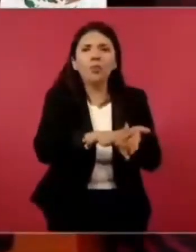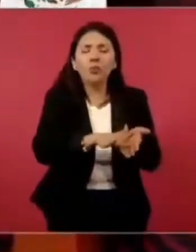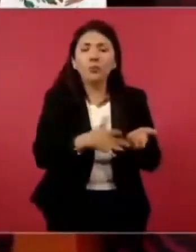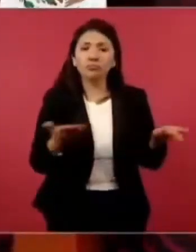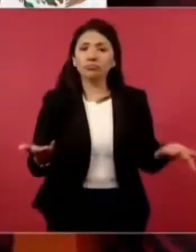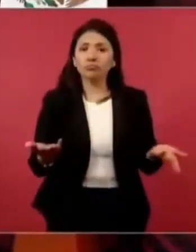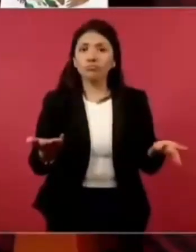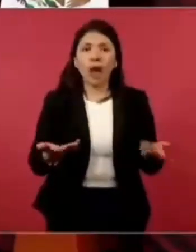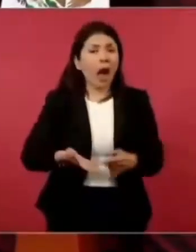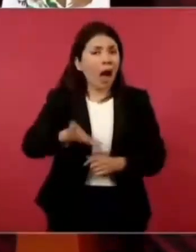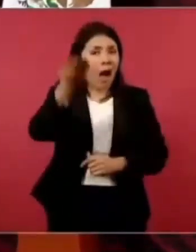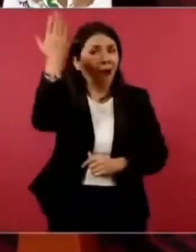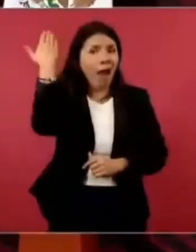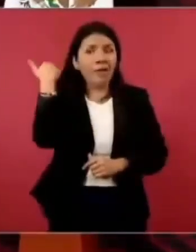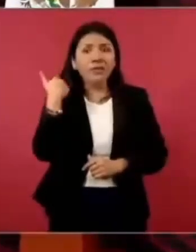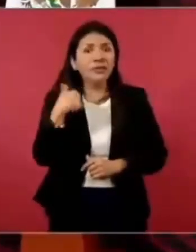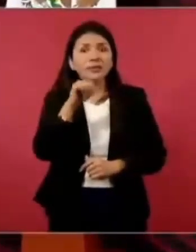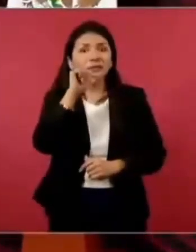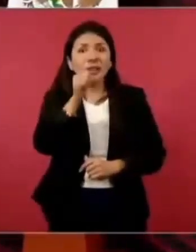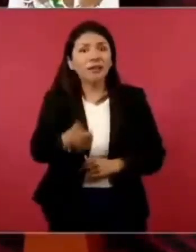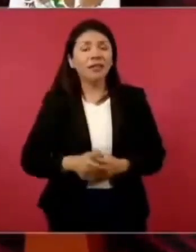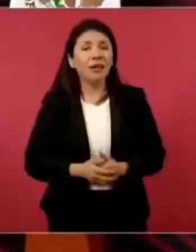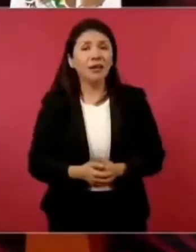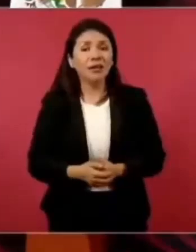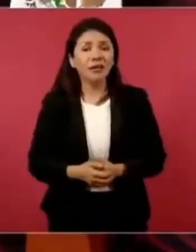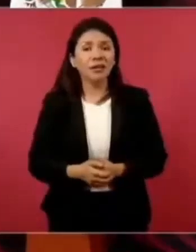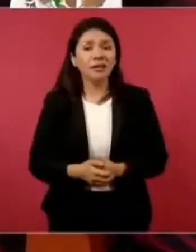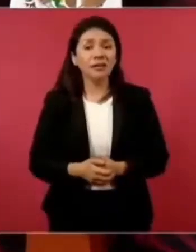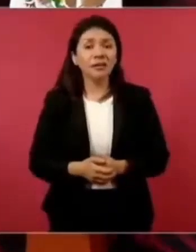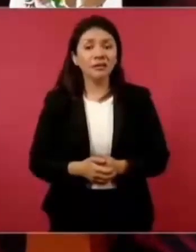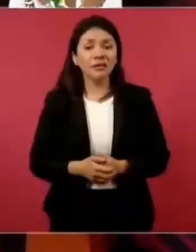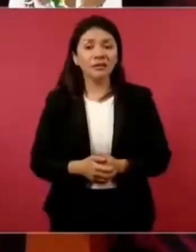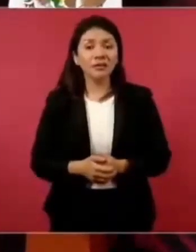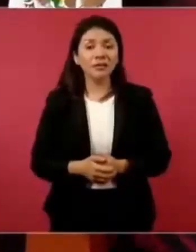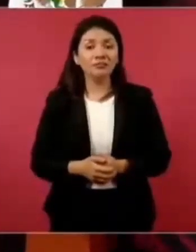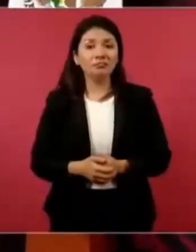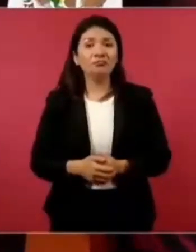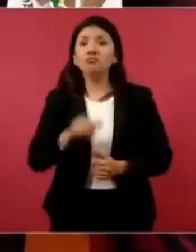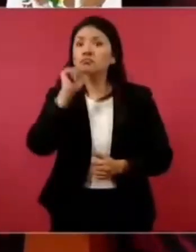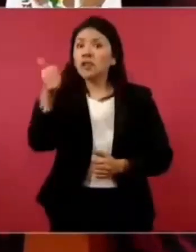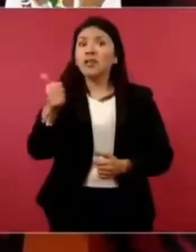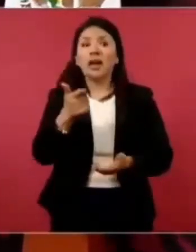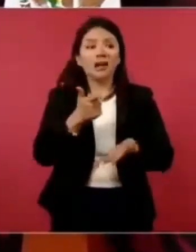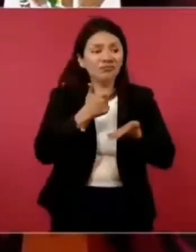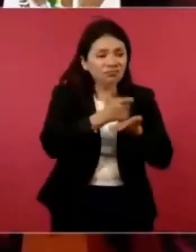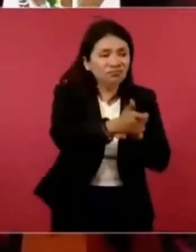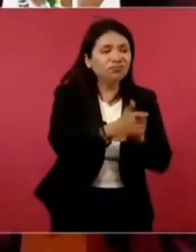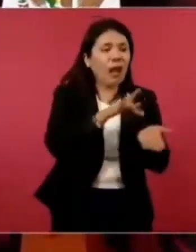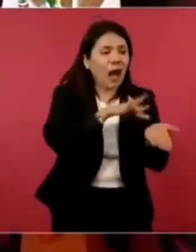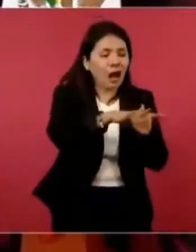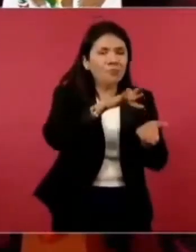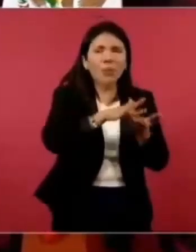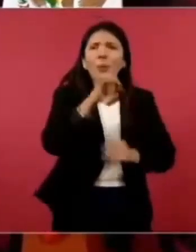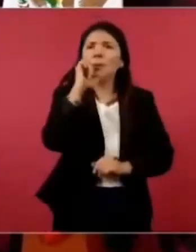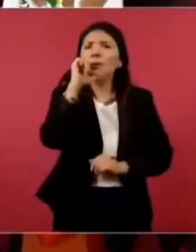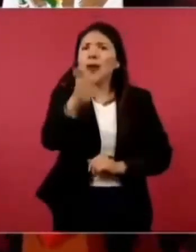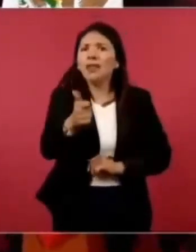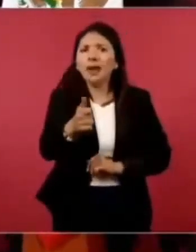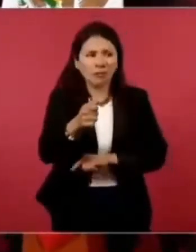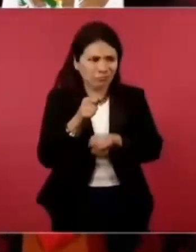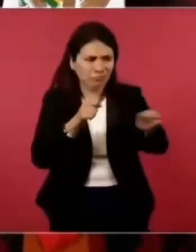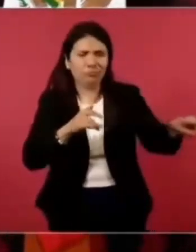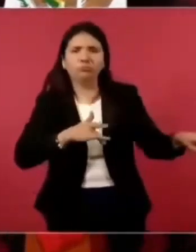no les llegaba, ¿cómo no se van a dar cuenta?